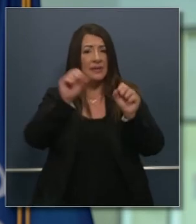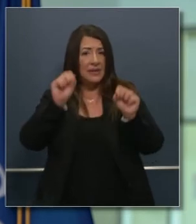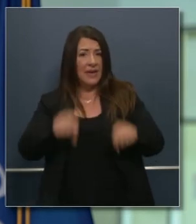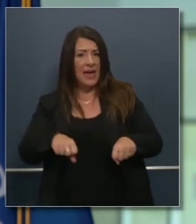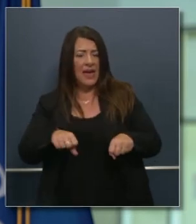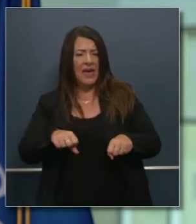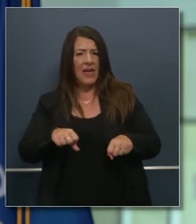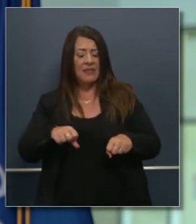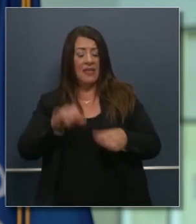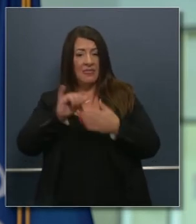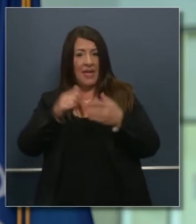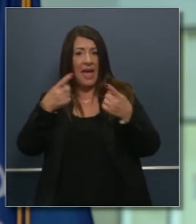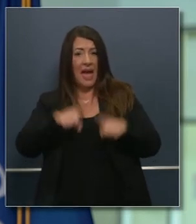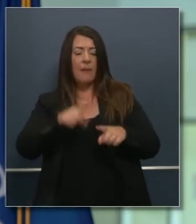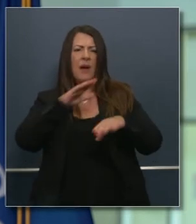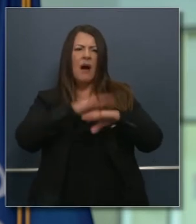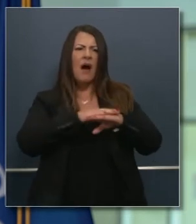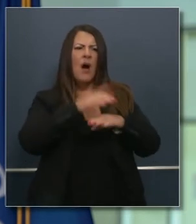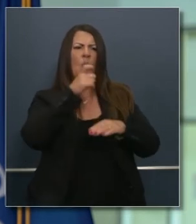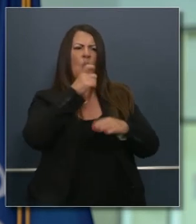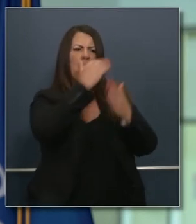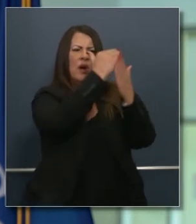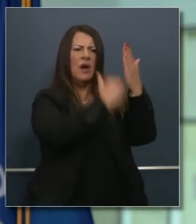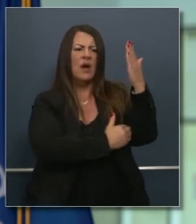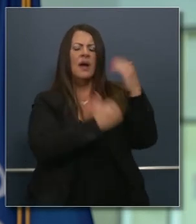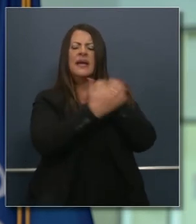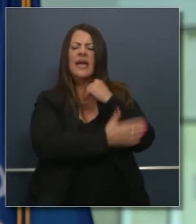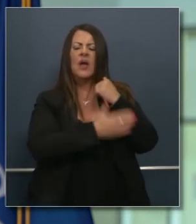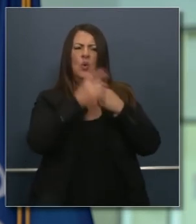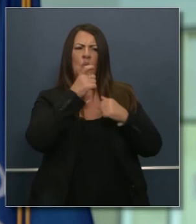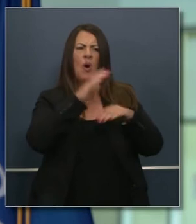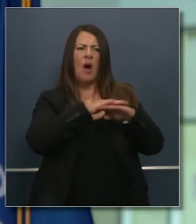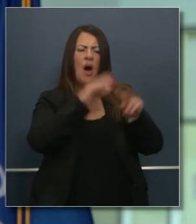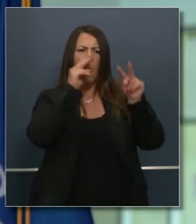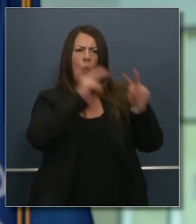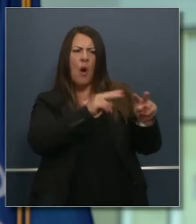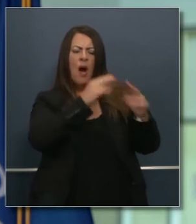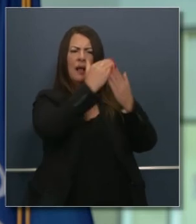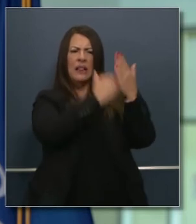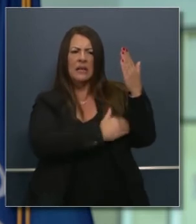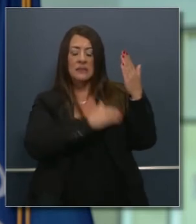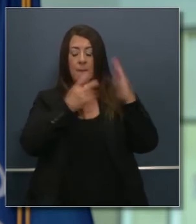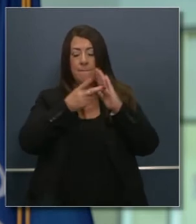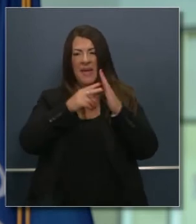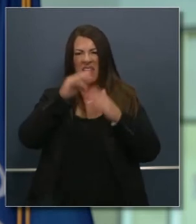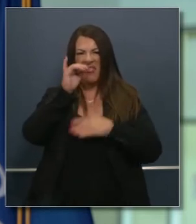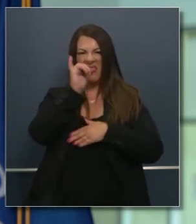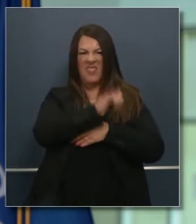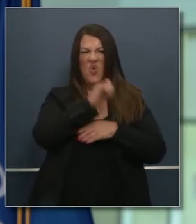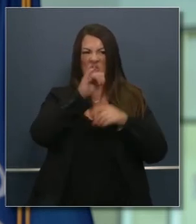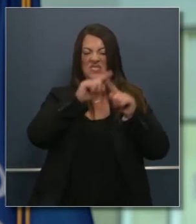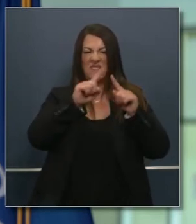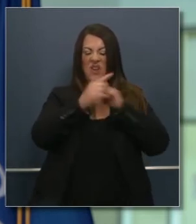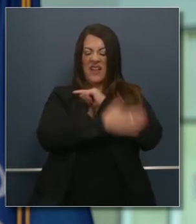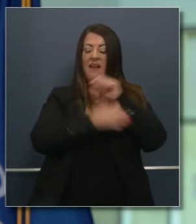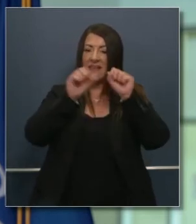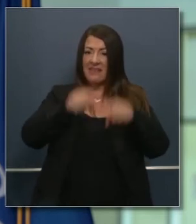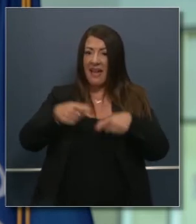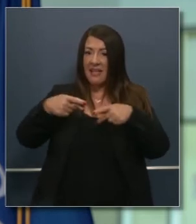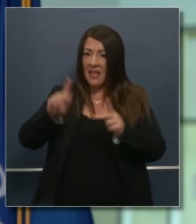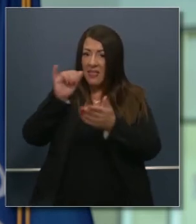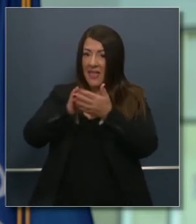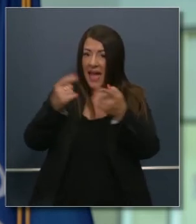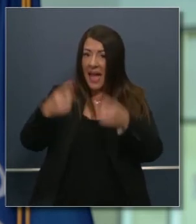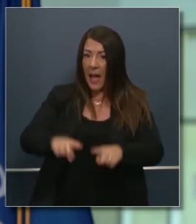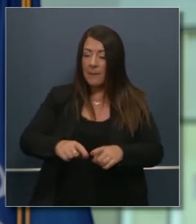ocurrir eso en los condados que están en la lista de vigilancia y para cuándo establecerán las pautas para esto gracias